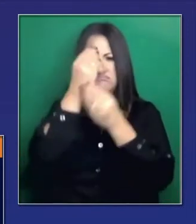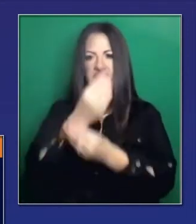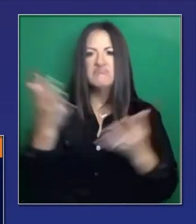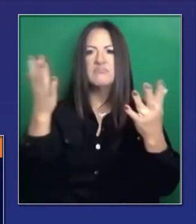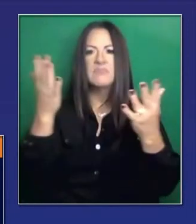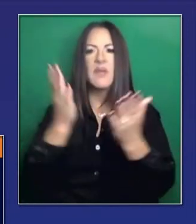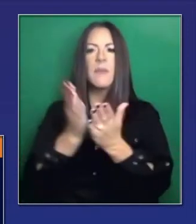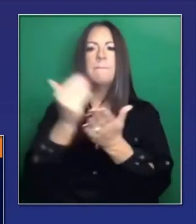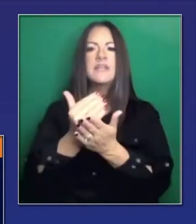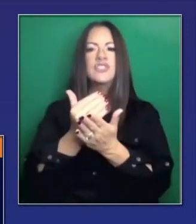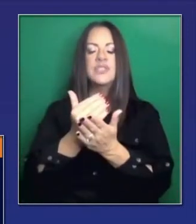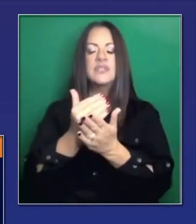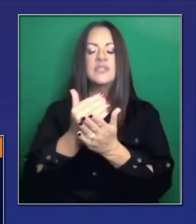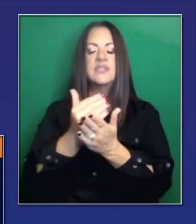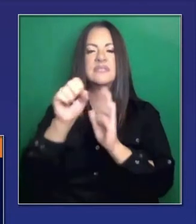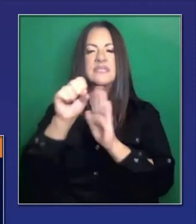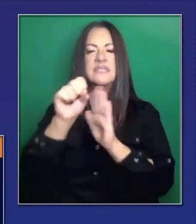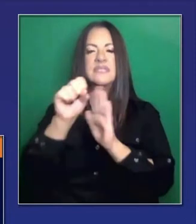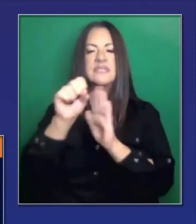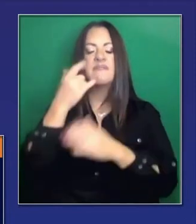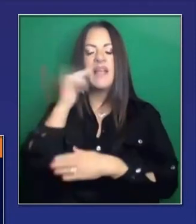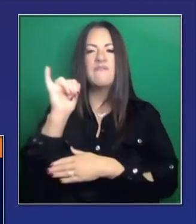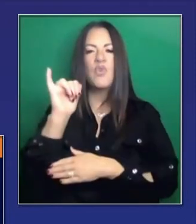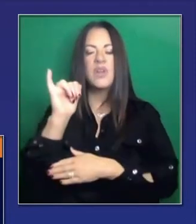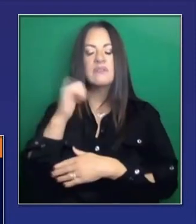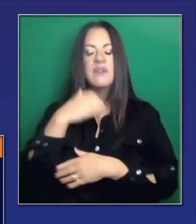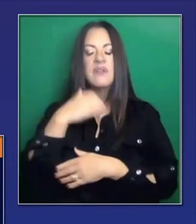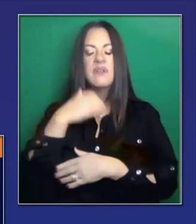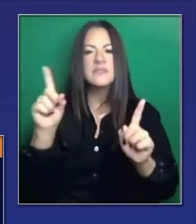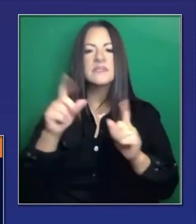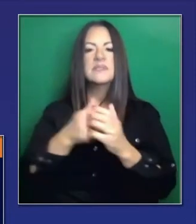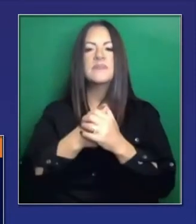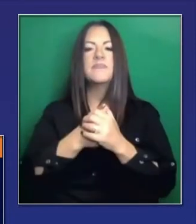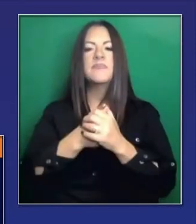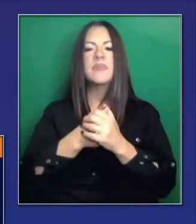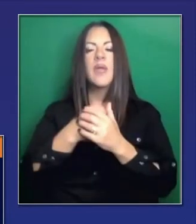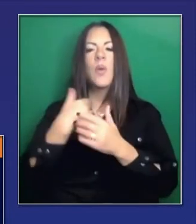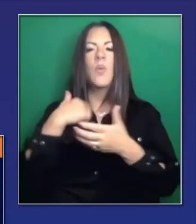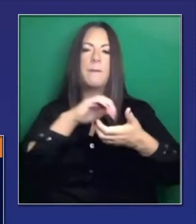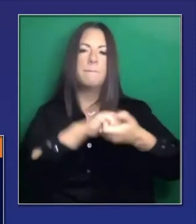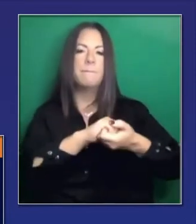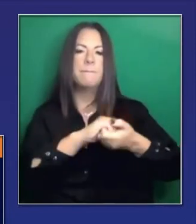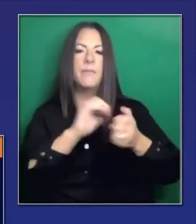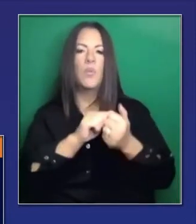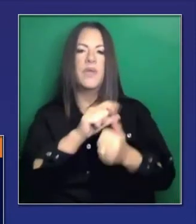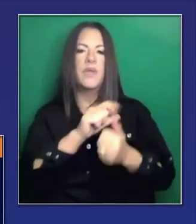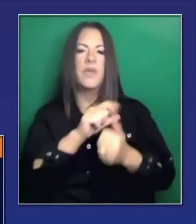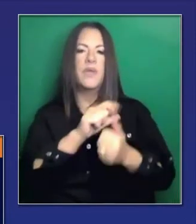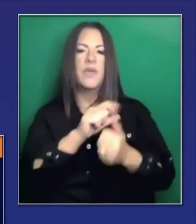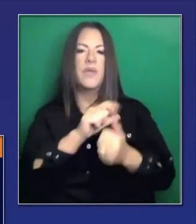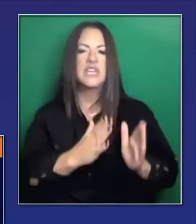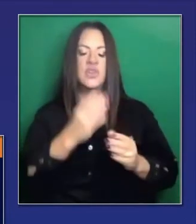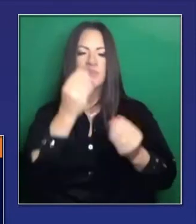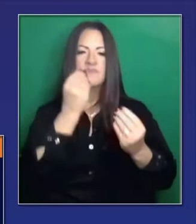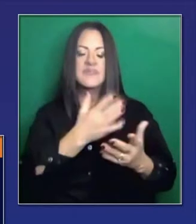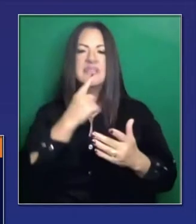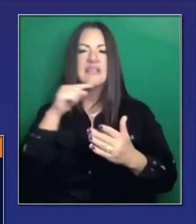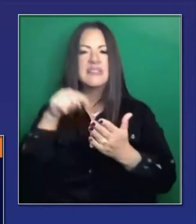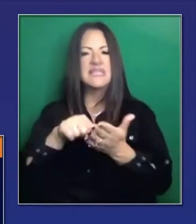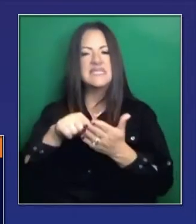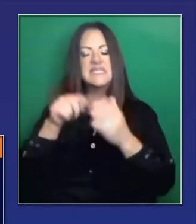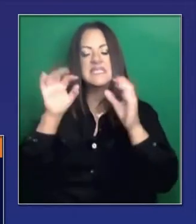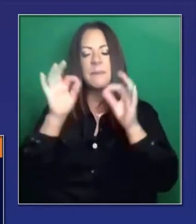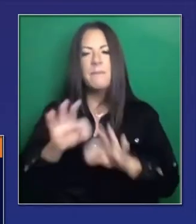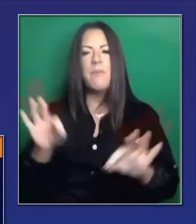Este bien es cuando se difundió el presupuesto. Se hizo esto en sociedad con la legislatura como emergencia.